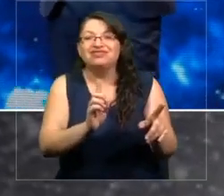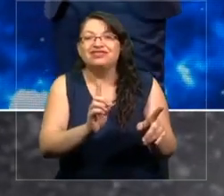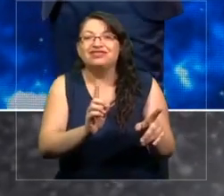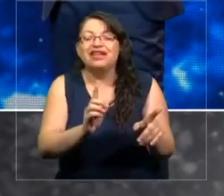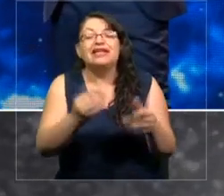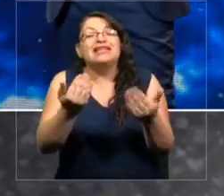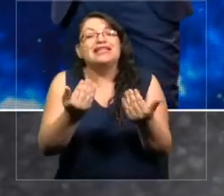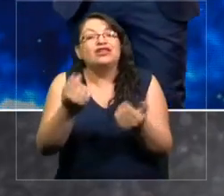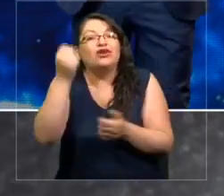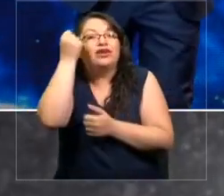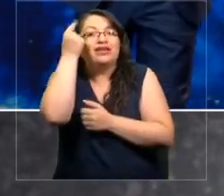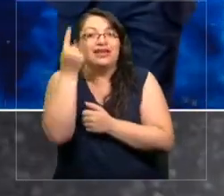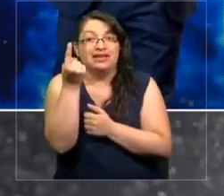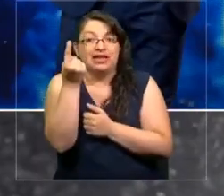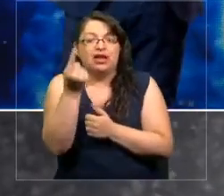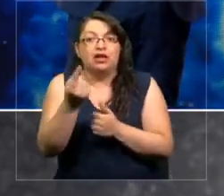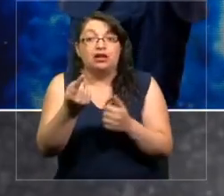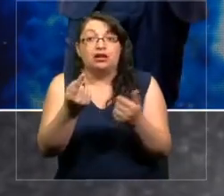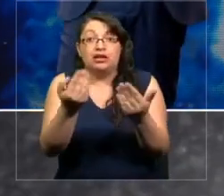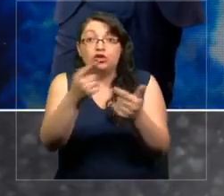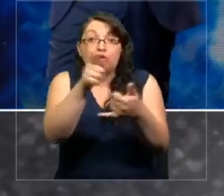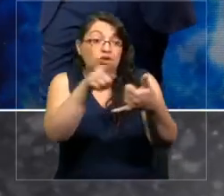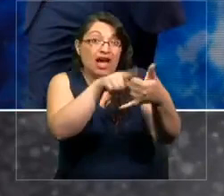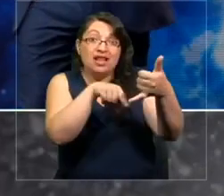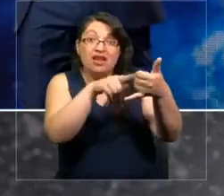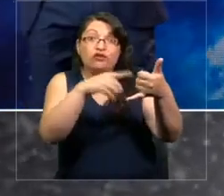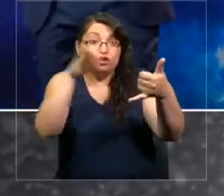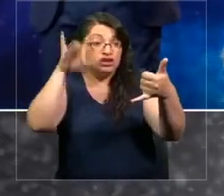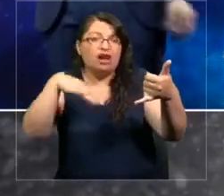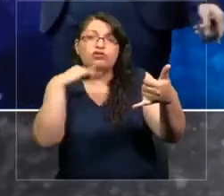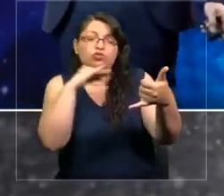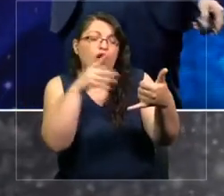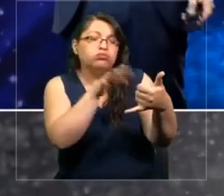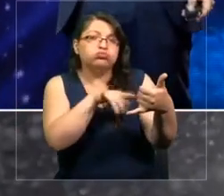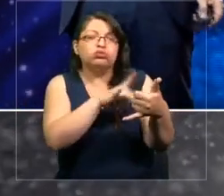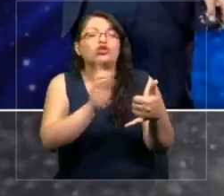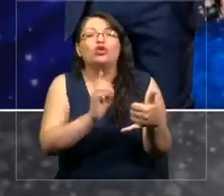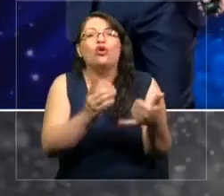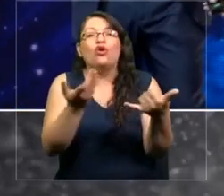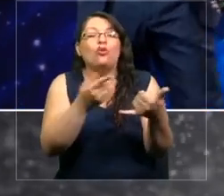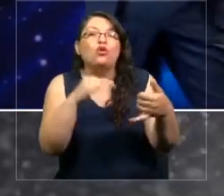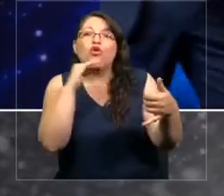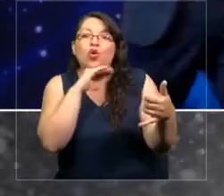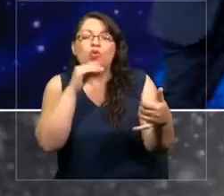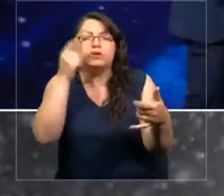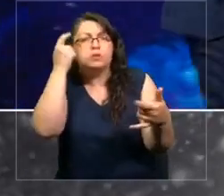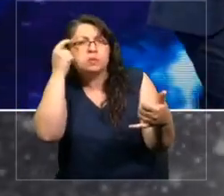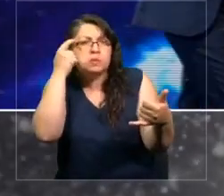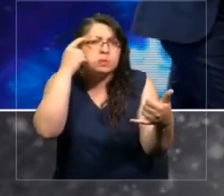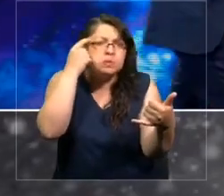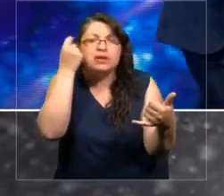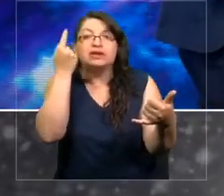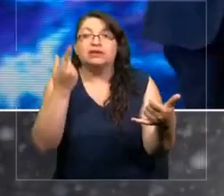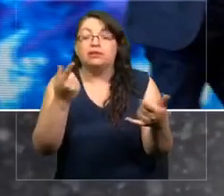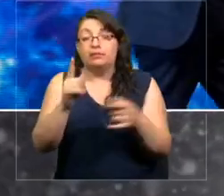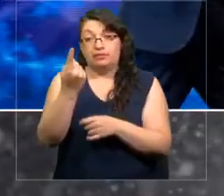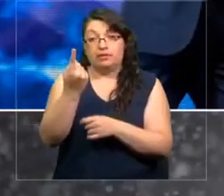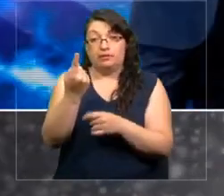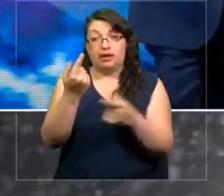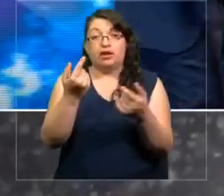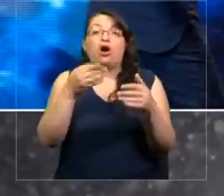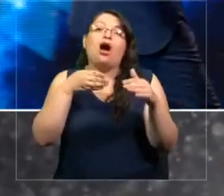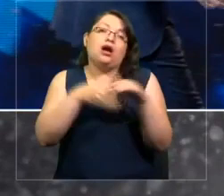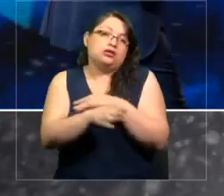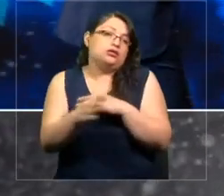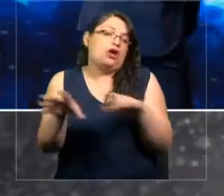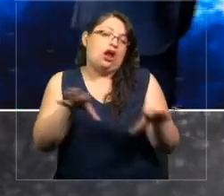comprender. No basta con que usted sepa usar el teléfono, sino que comprender, hacer un consumo crítico. Es decir, primero tenemos que tener acceso a los